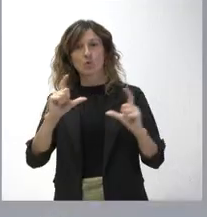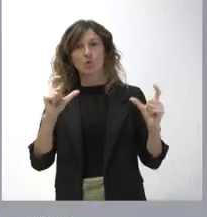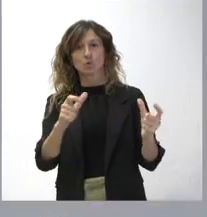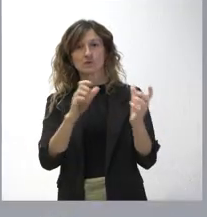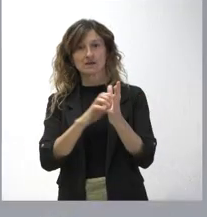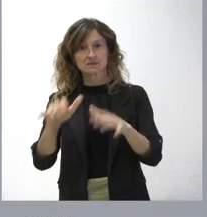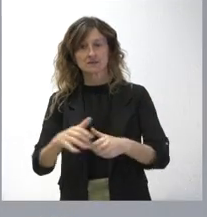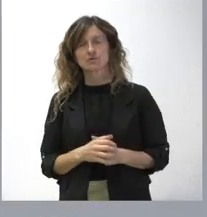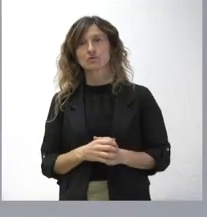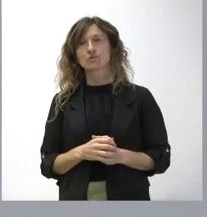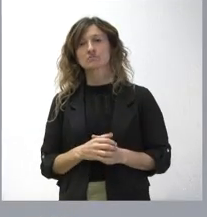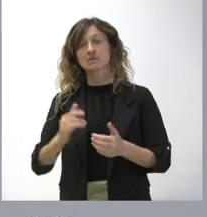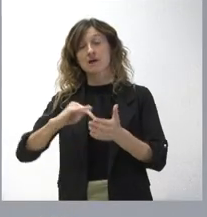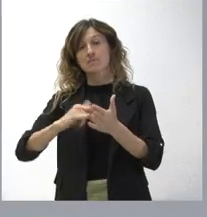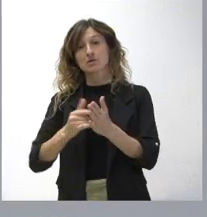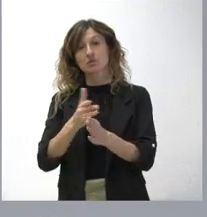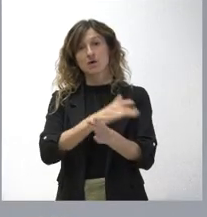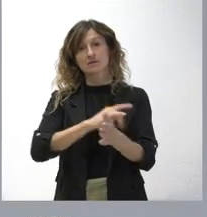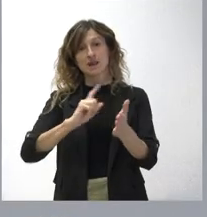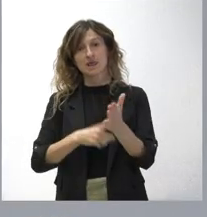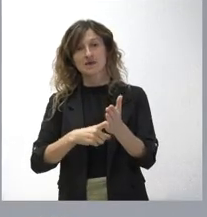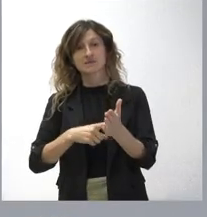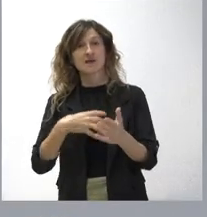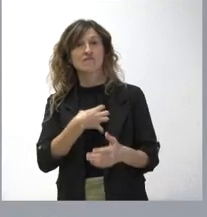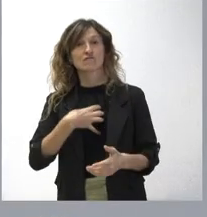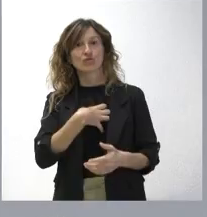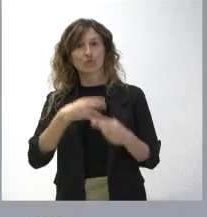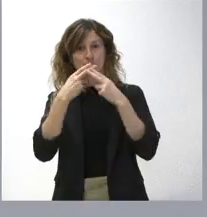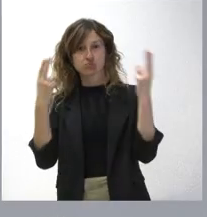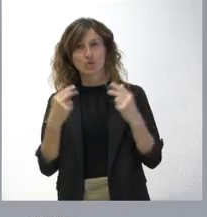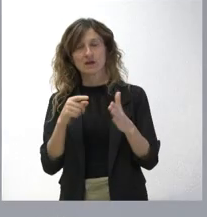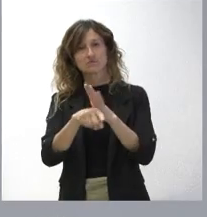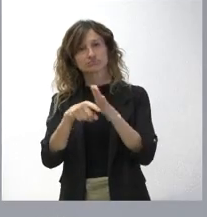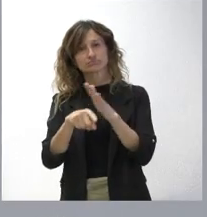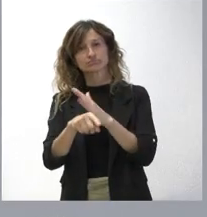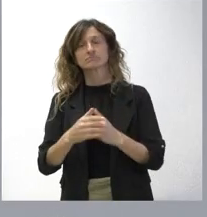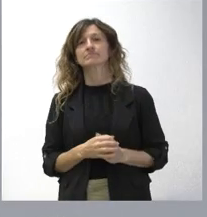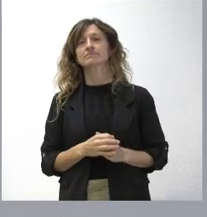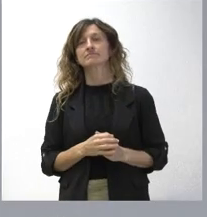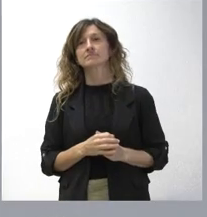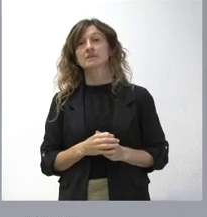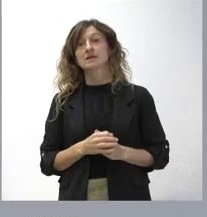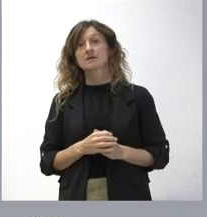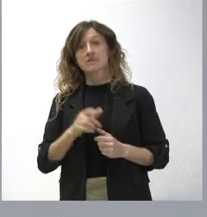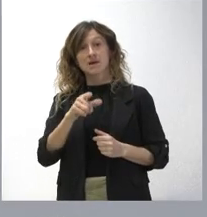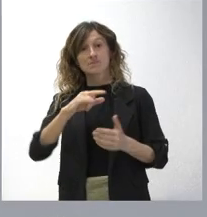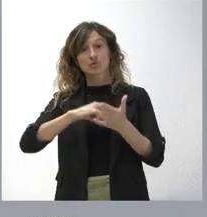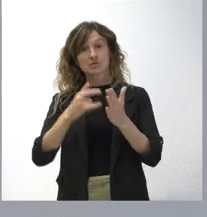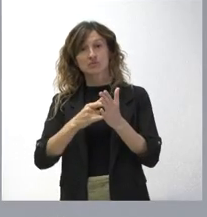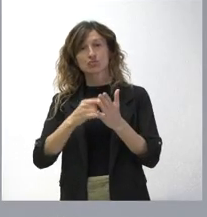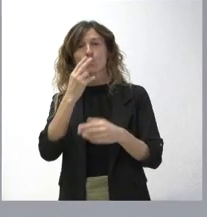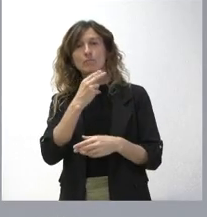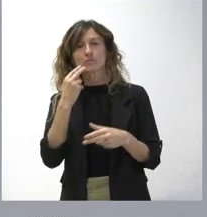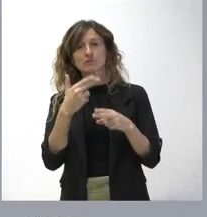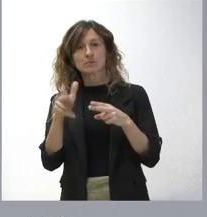del anteproyecto de ley de función pública que estamos tramitando y que cumple con el compromiso político del